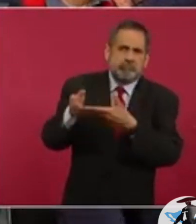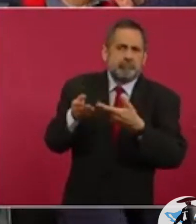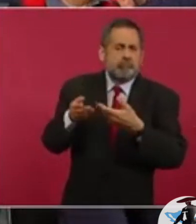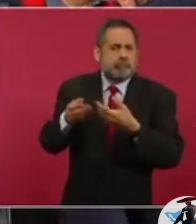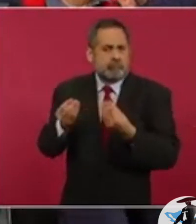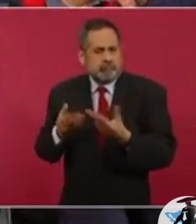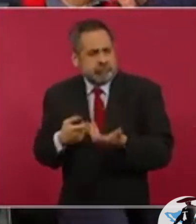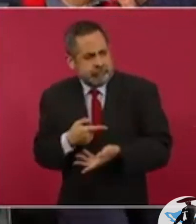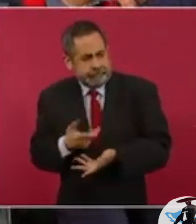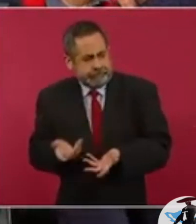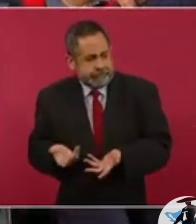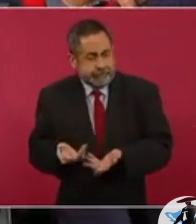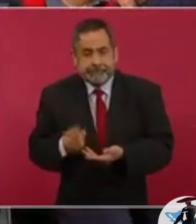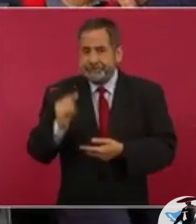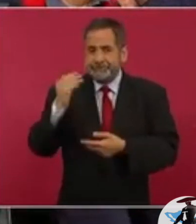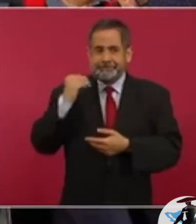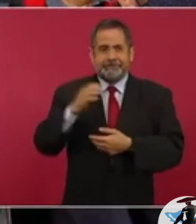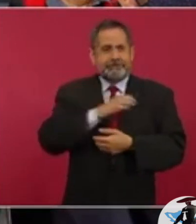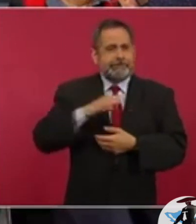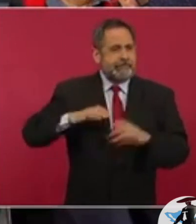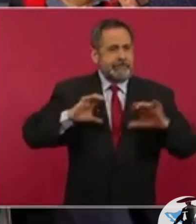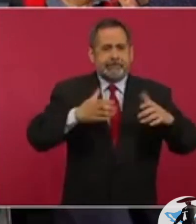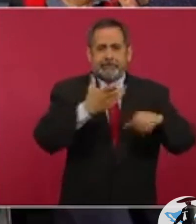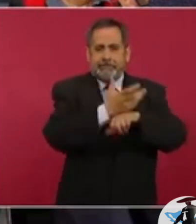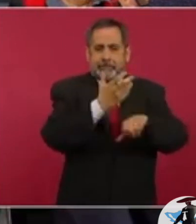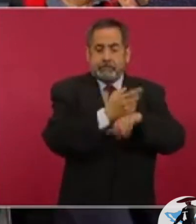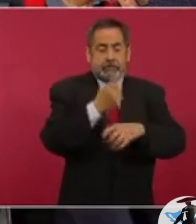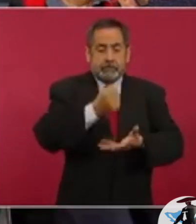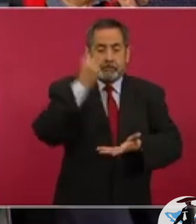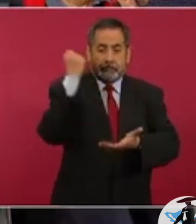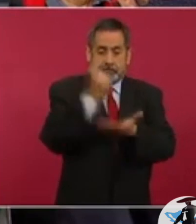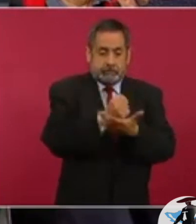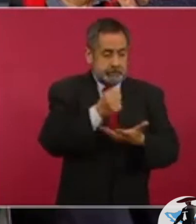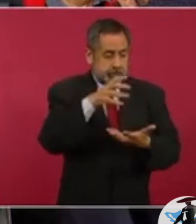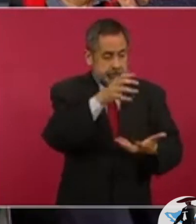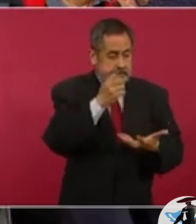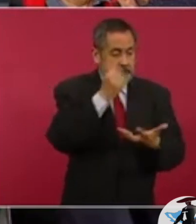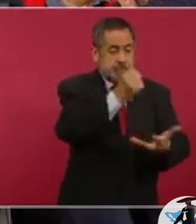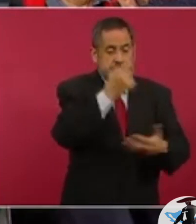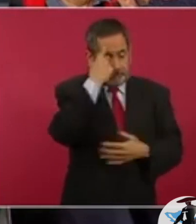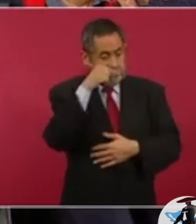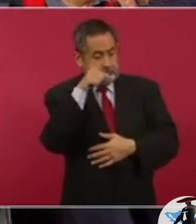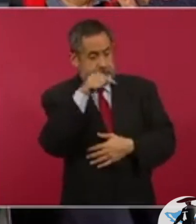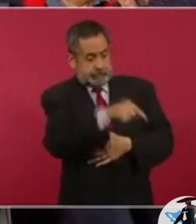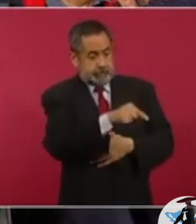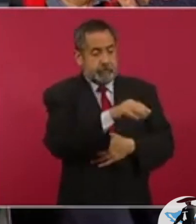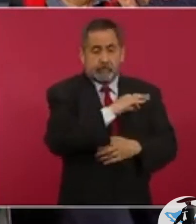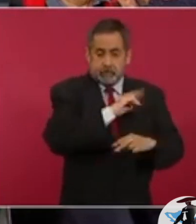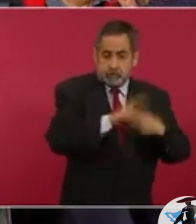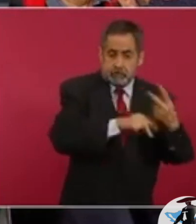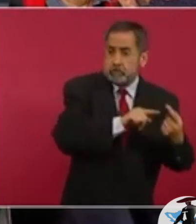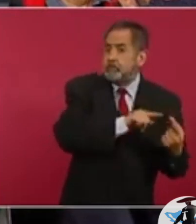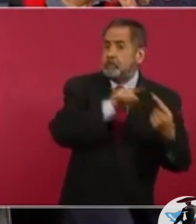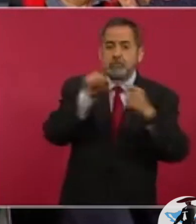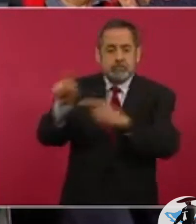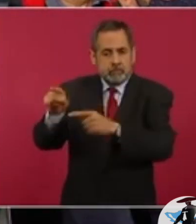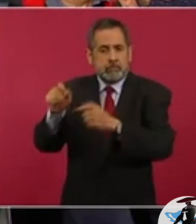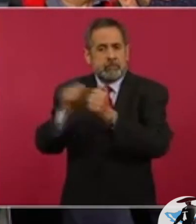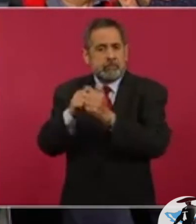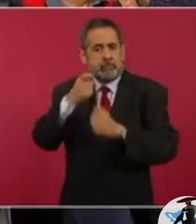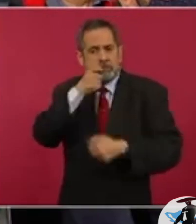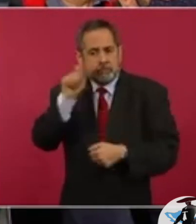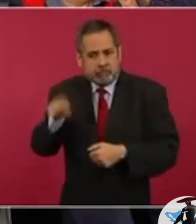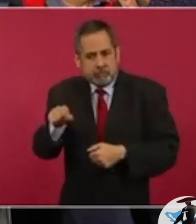no mucho el Congreso estadounidense aprobó recursos para que la USAID siga operando en